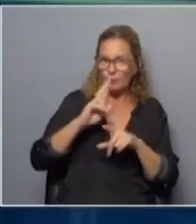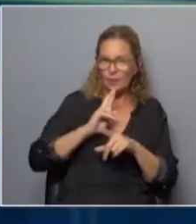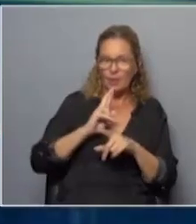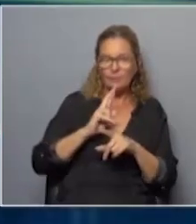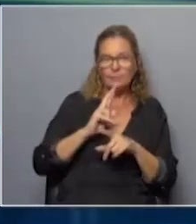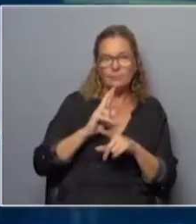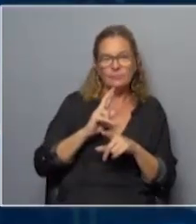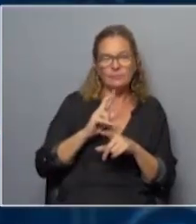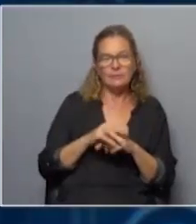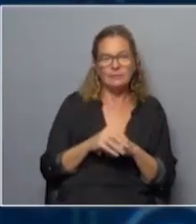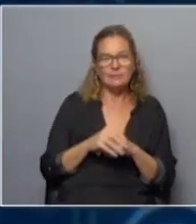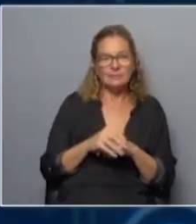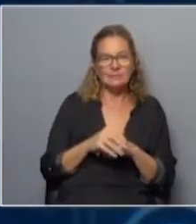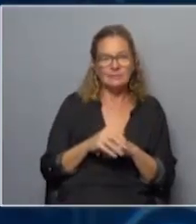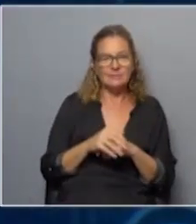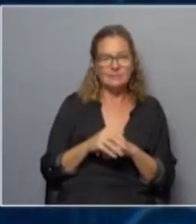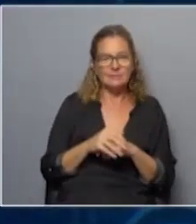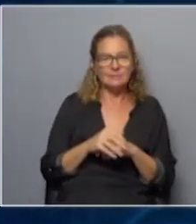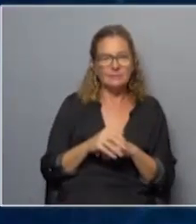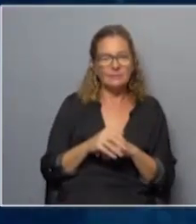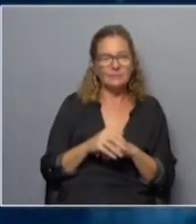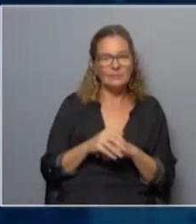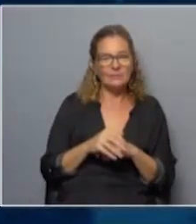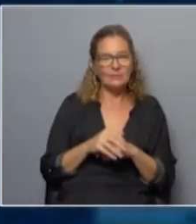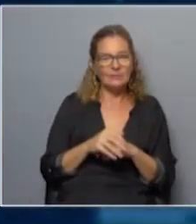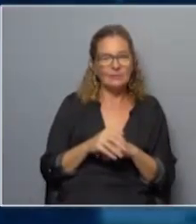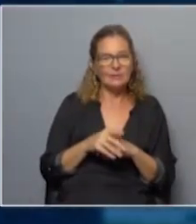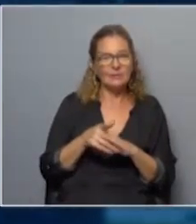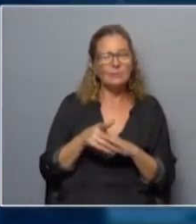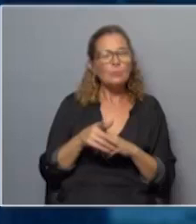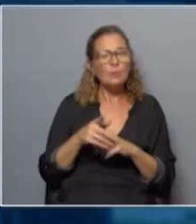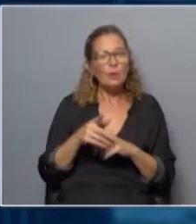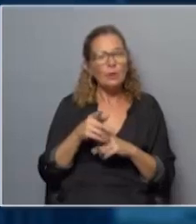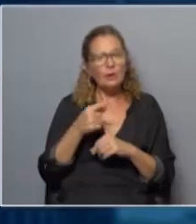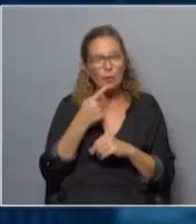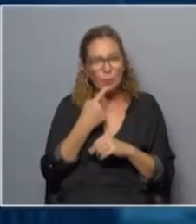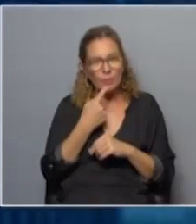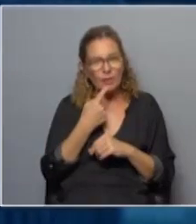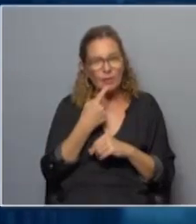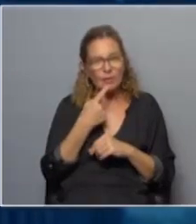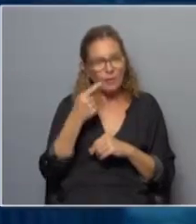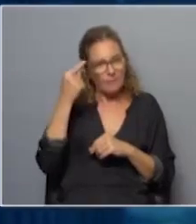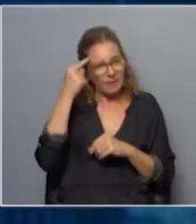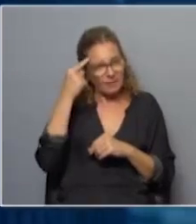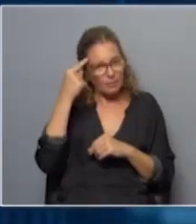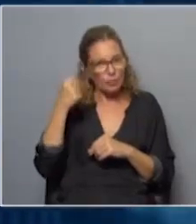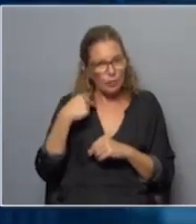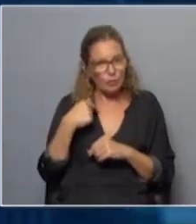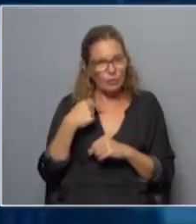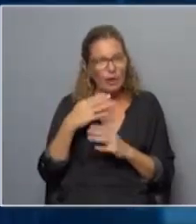bueno no sé si llamativo pero bueno capaz que no tanto pero en las hipótesis en realidad lo que creemos es que hay